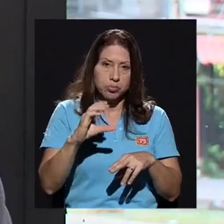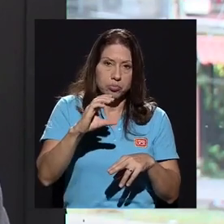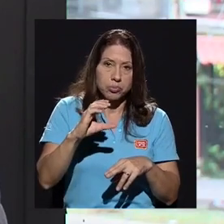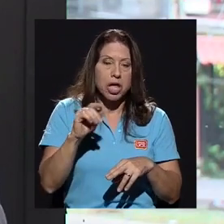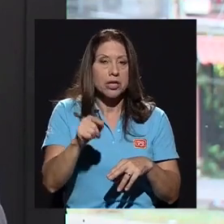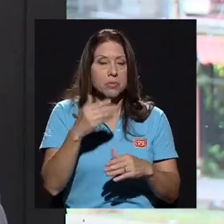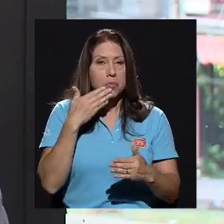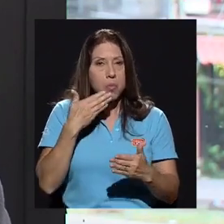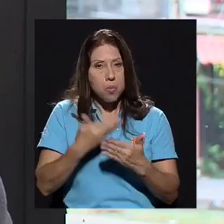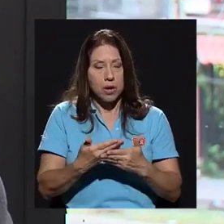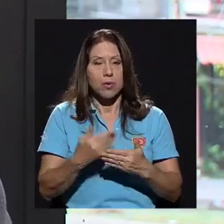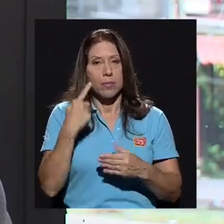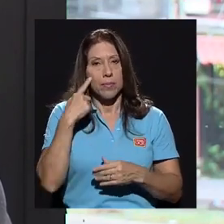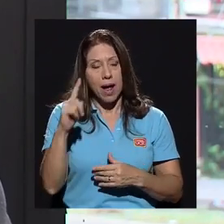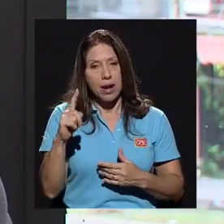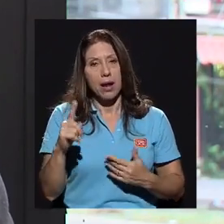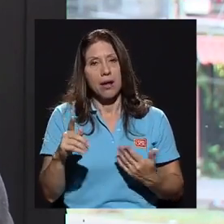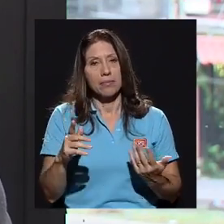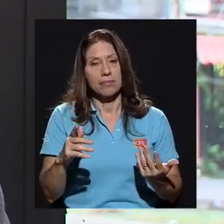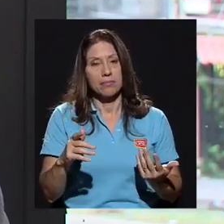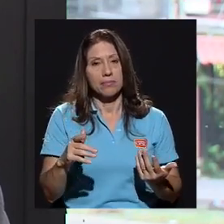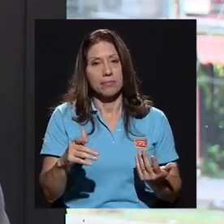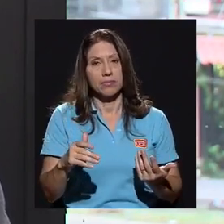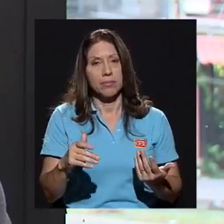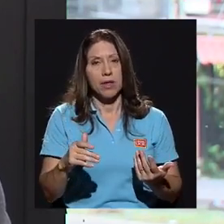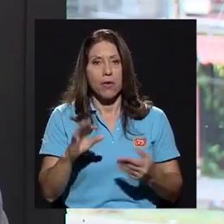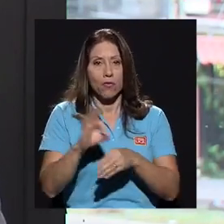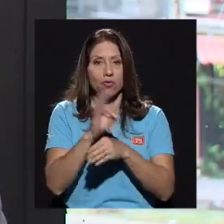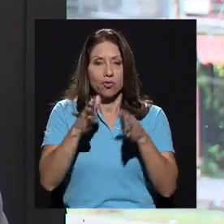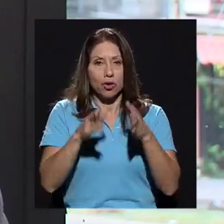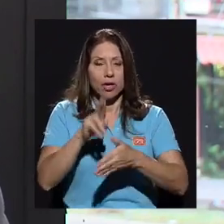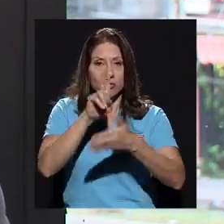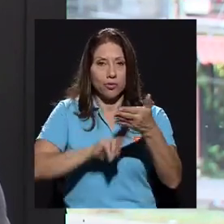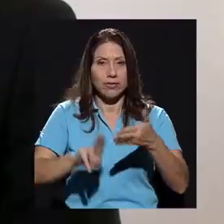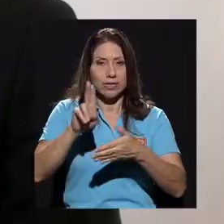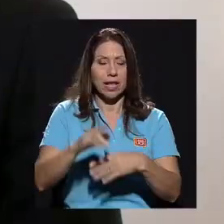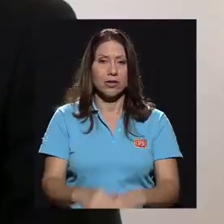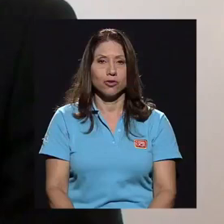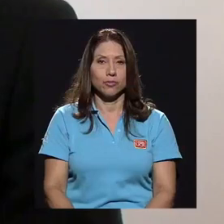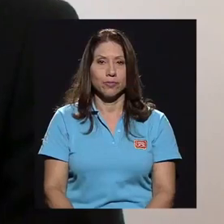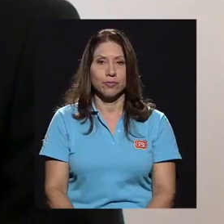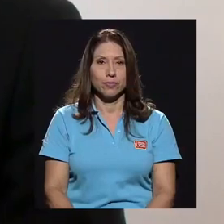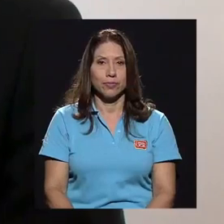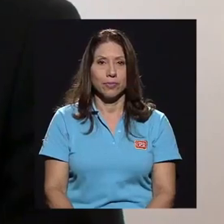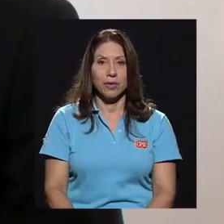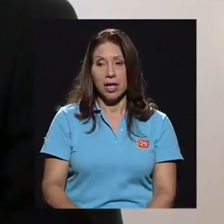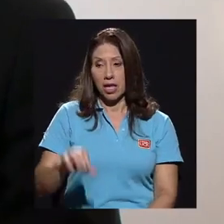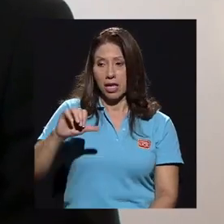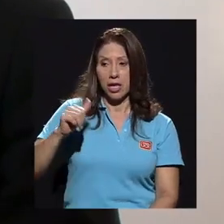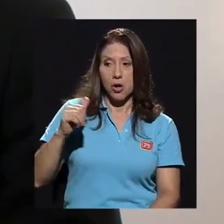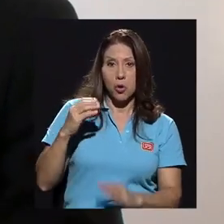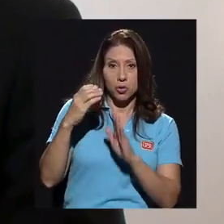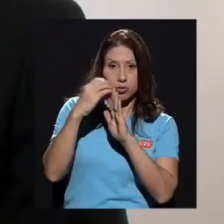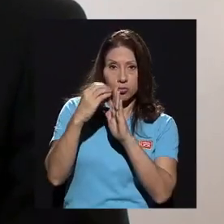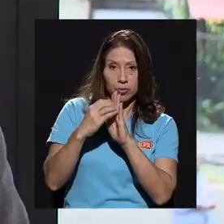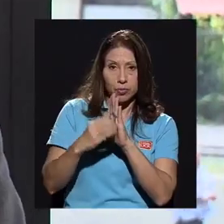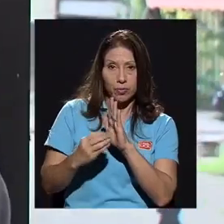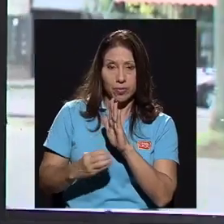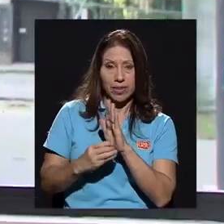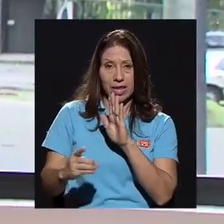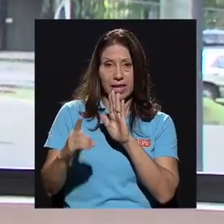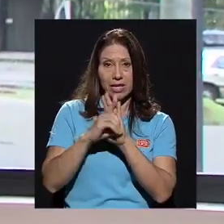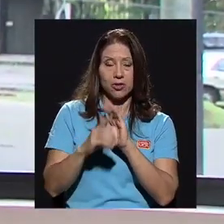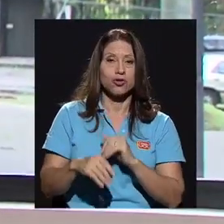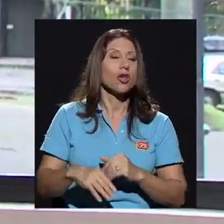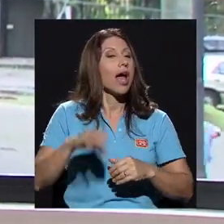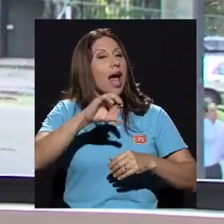bastante bueno para los funcionarios universitarios. ¿Y en el resto de la convención, en otros derechos? Hay